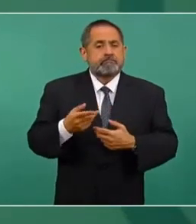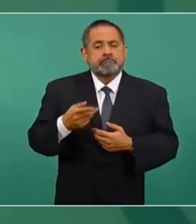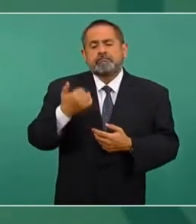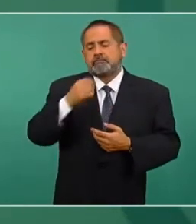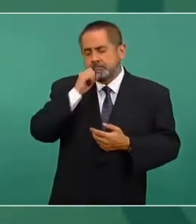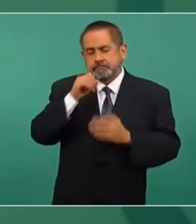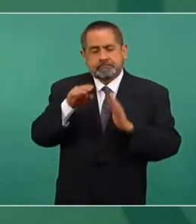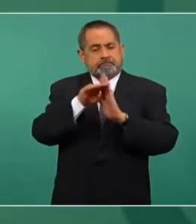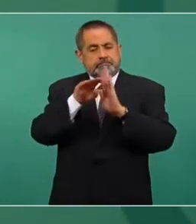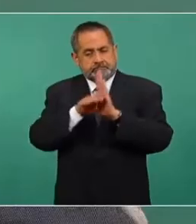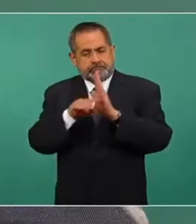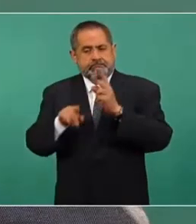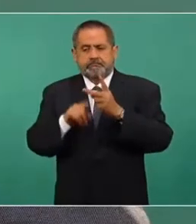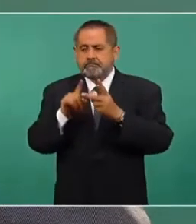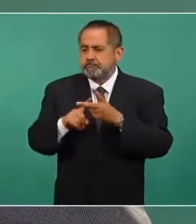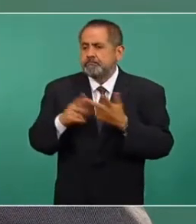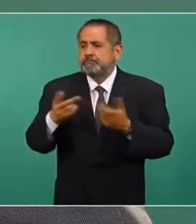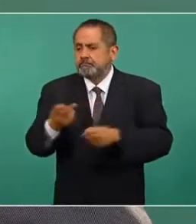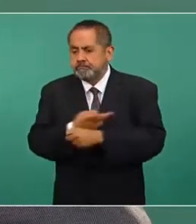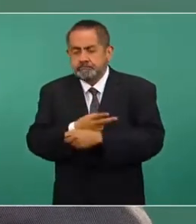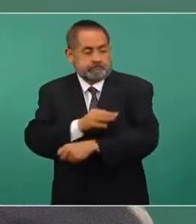en la vacunación?